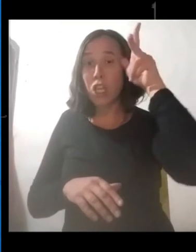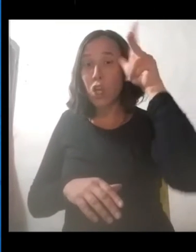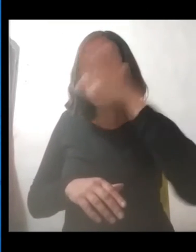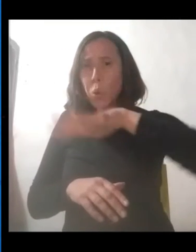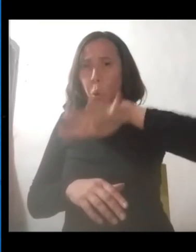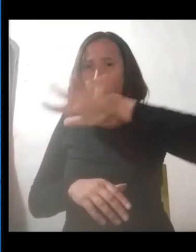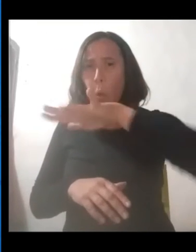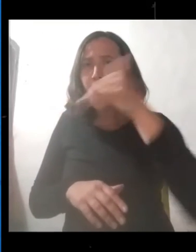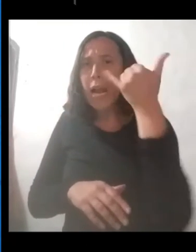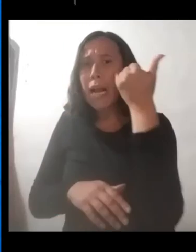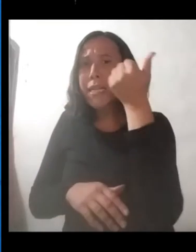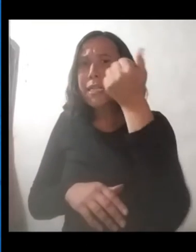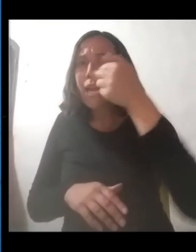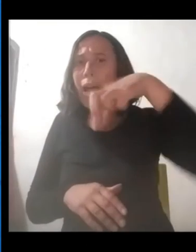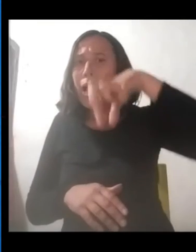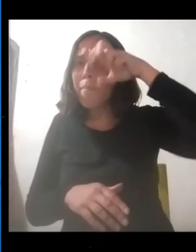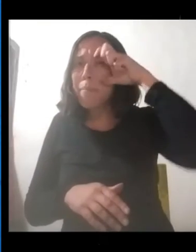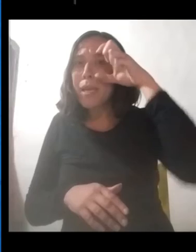Corrientes.